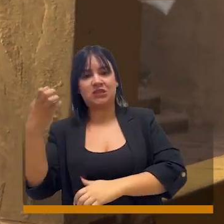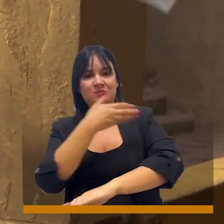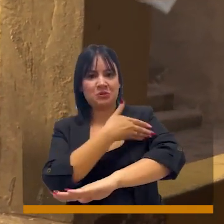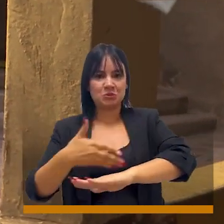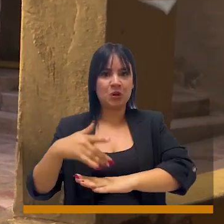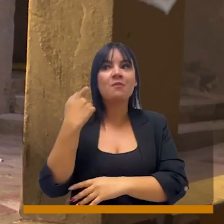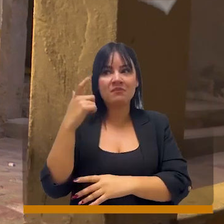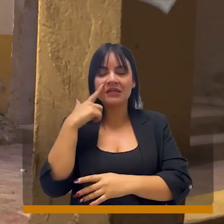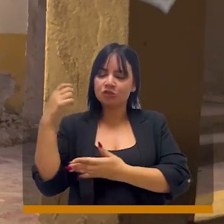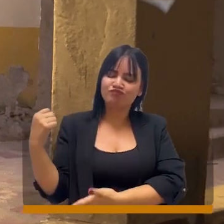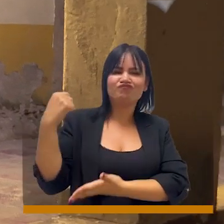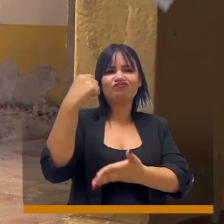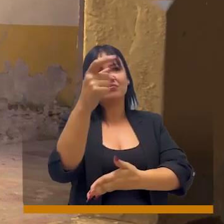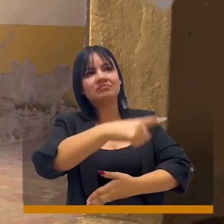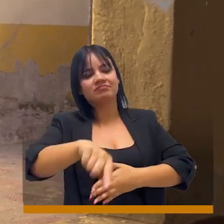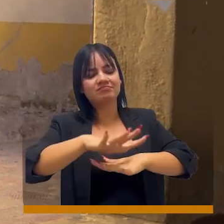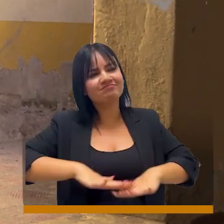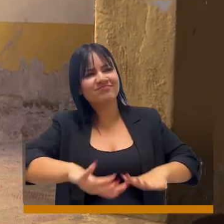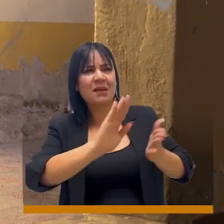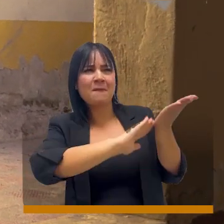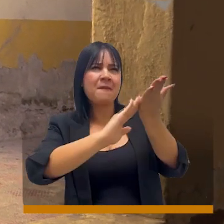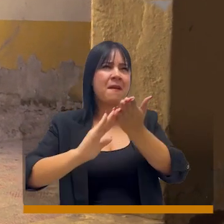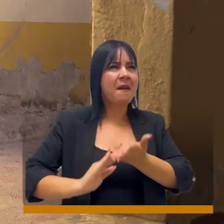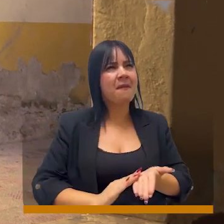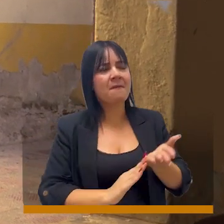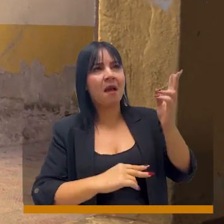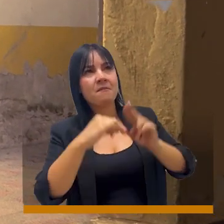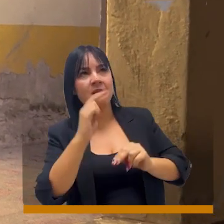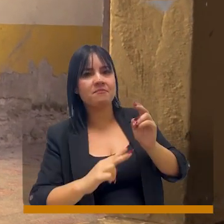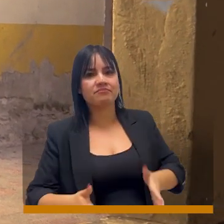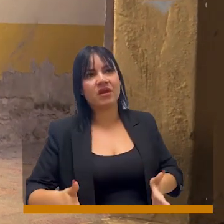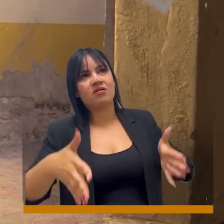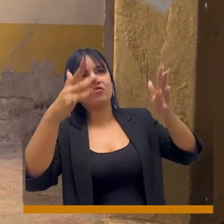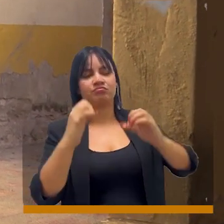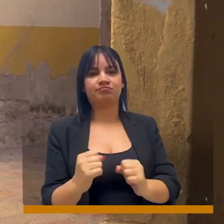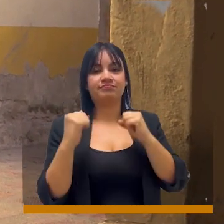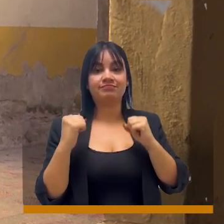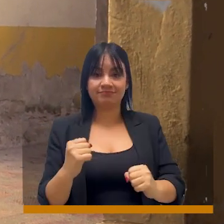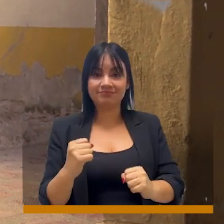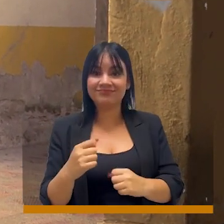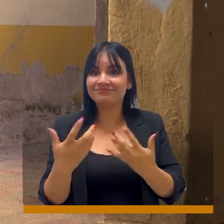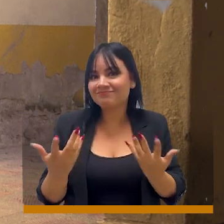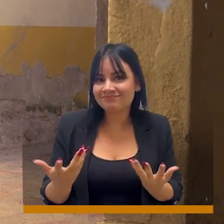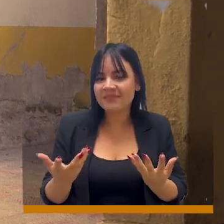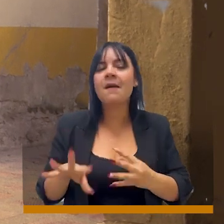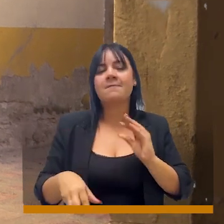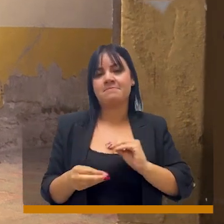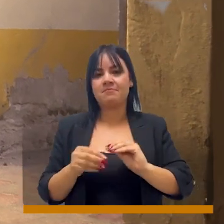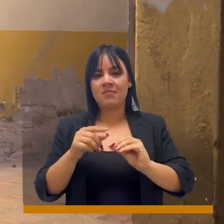millones de pesos para dotar este espacio, para realizar las adecuaciones en su infraestructura y para